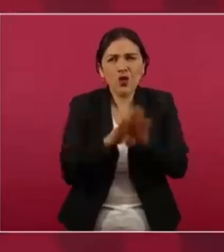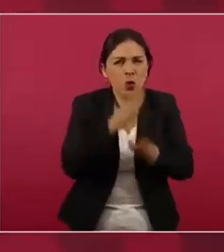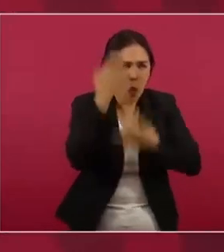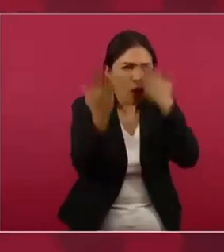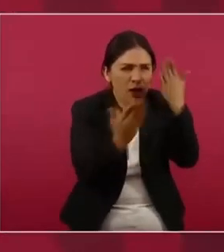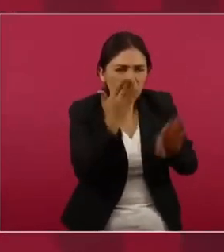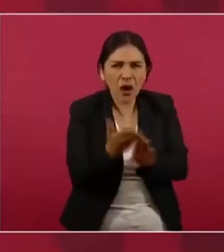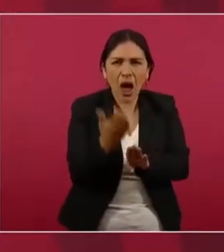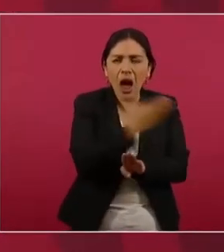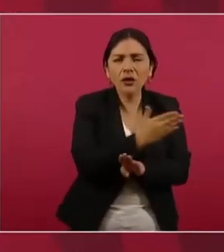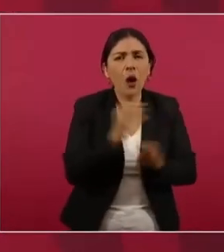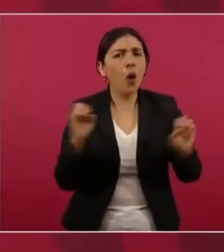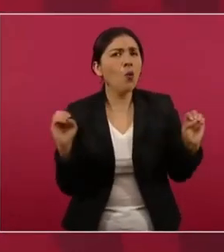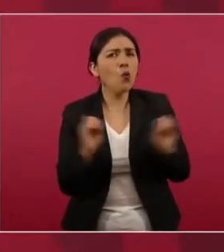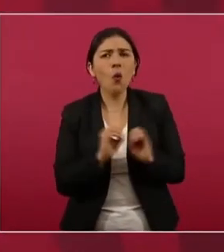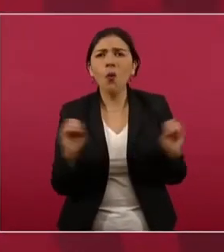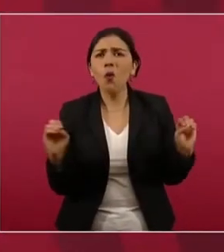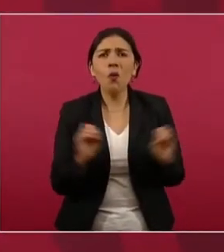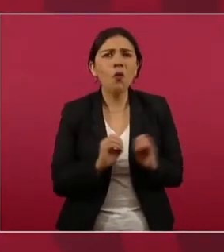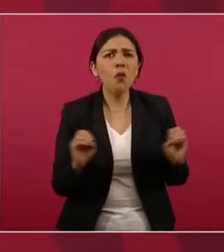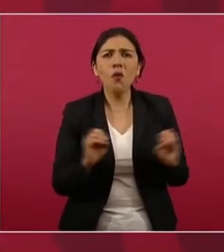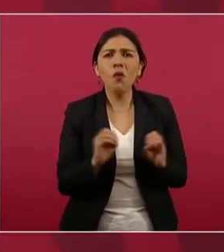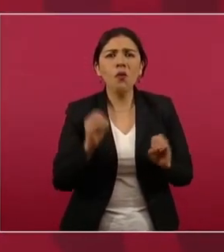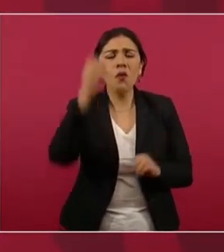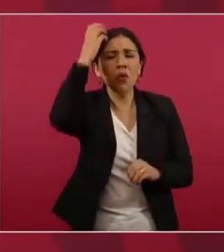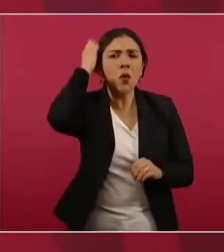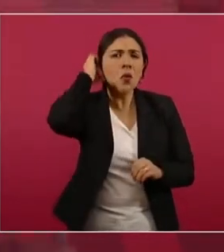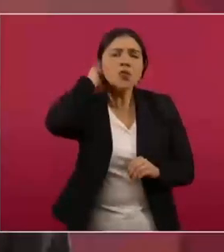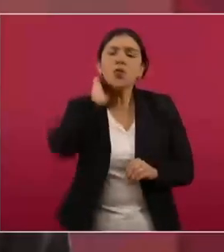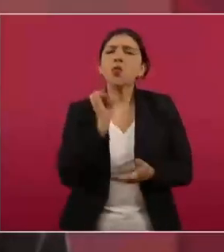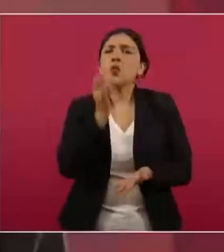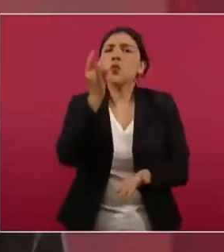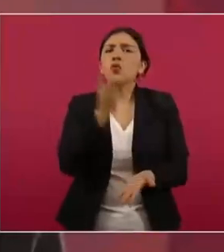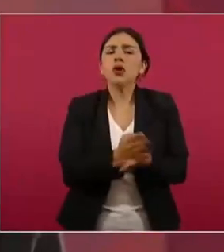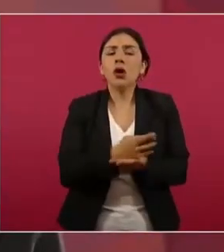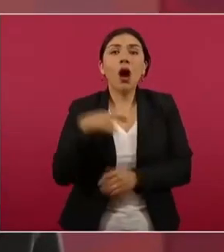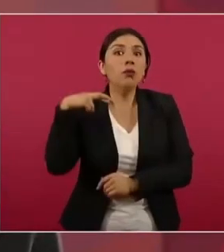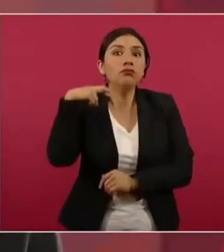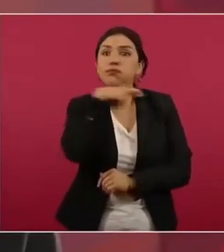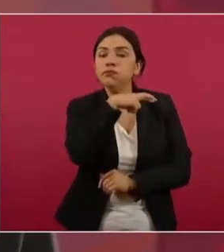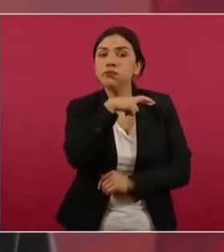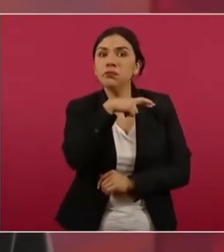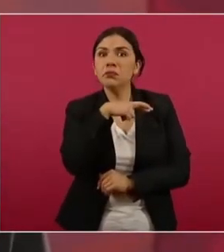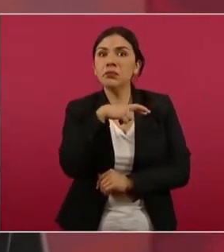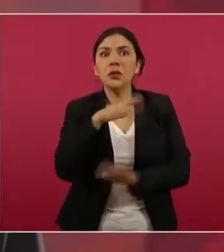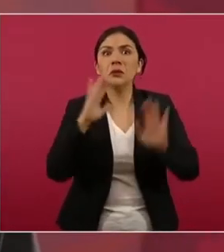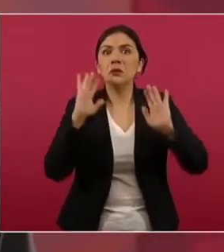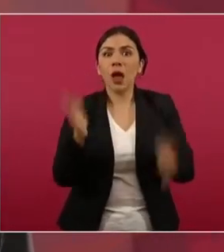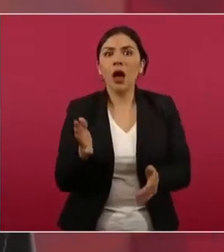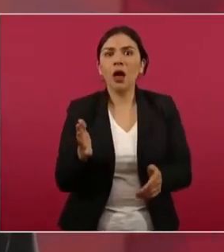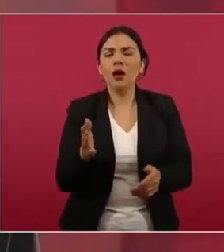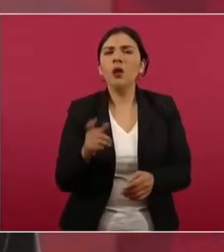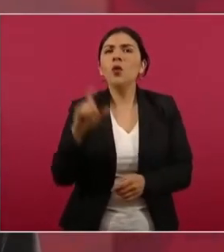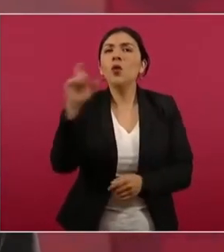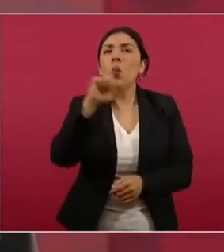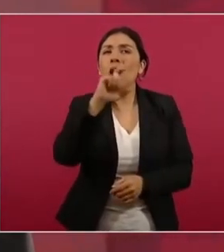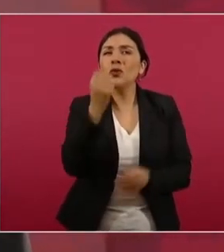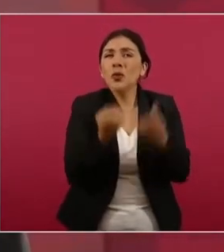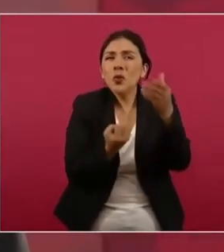Es que fue de repente y casi entrando